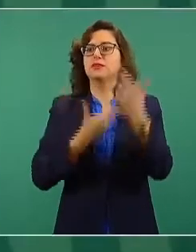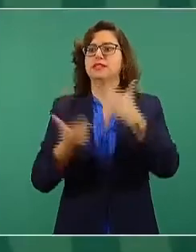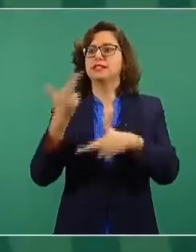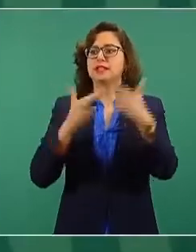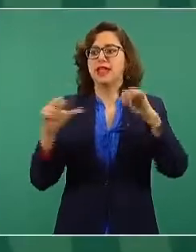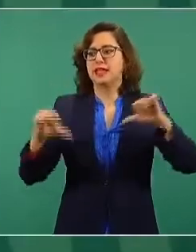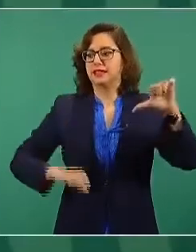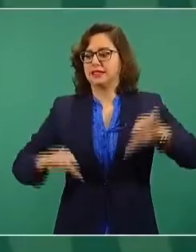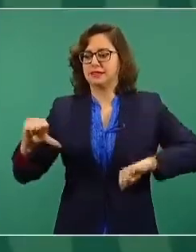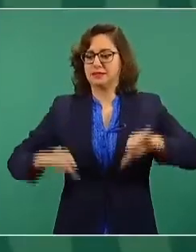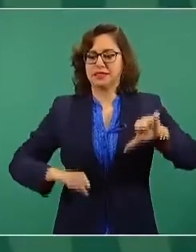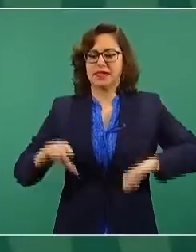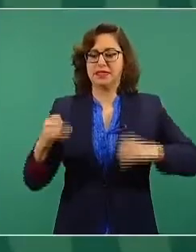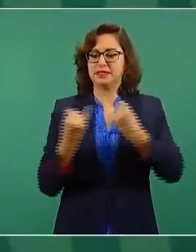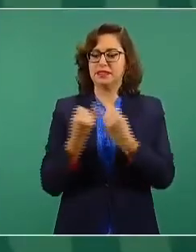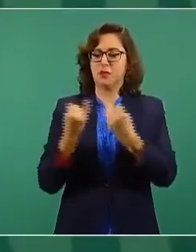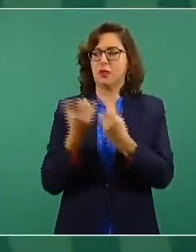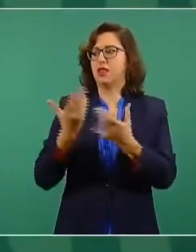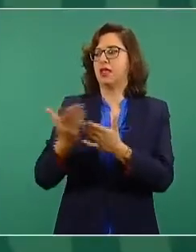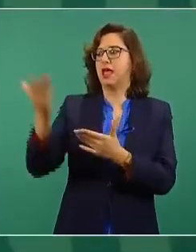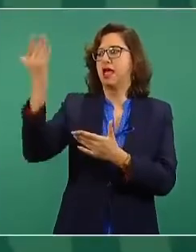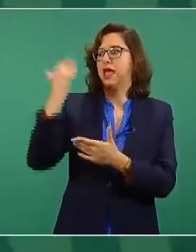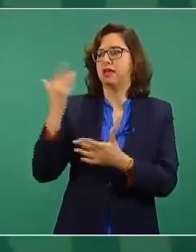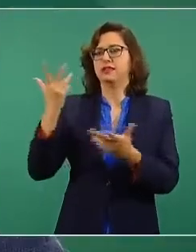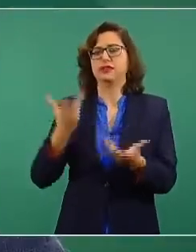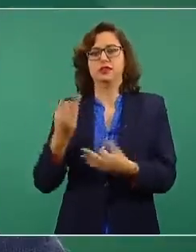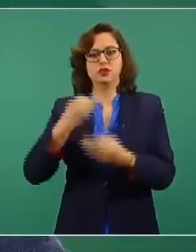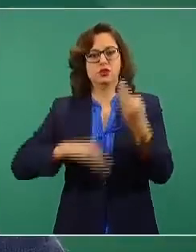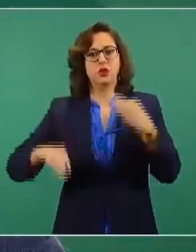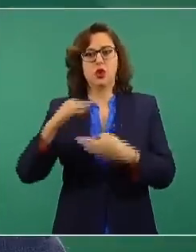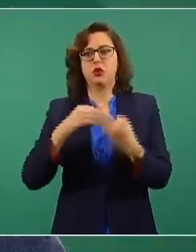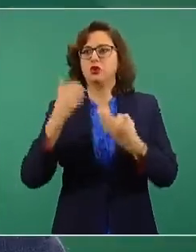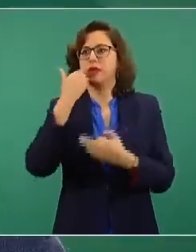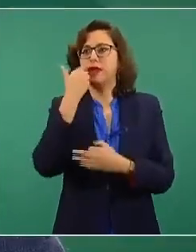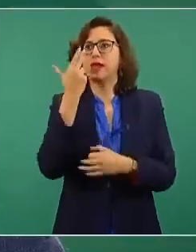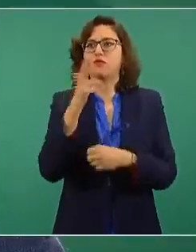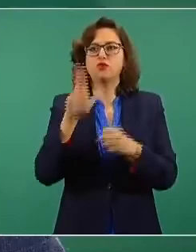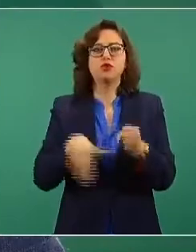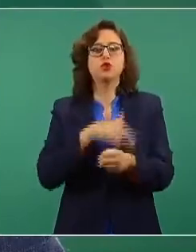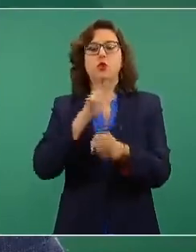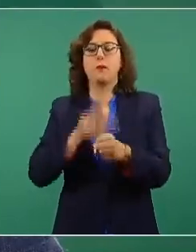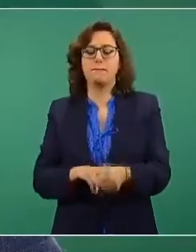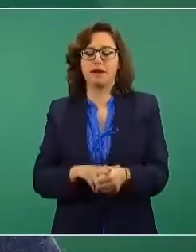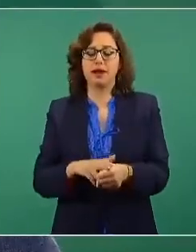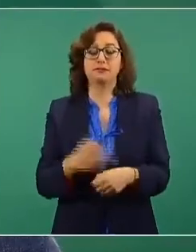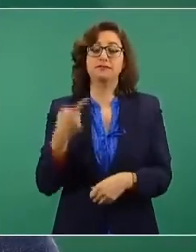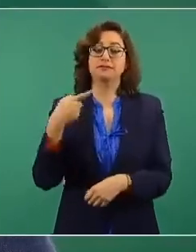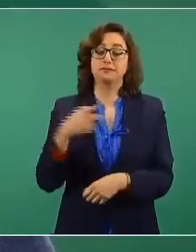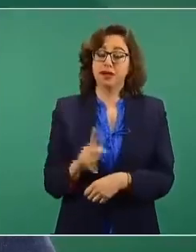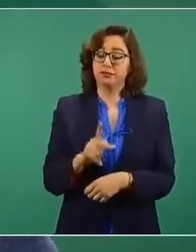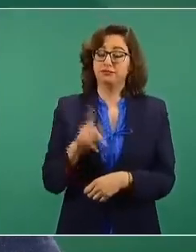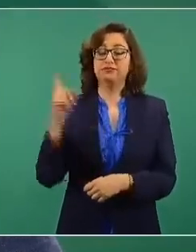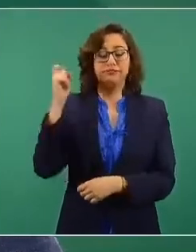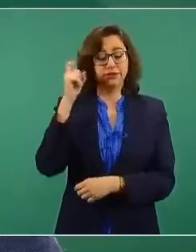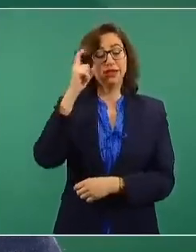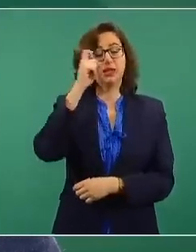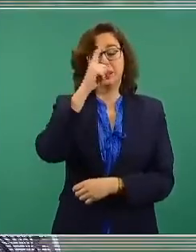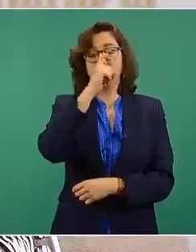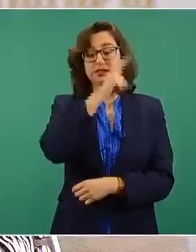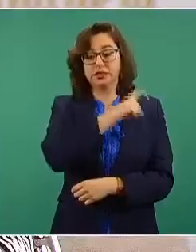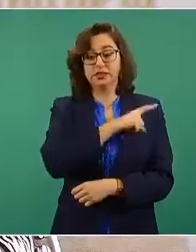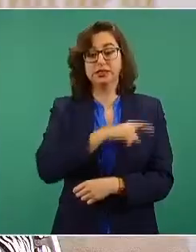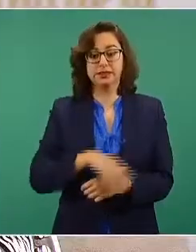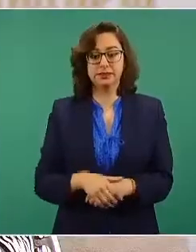pandemia también, he dicho, será tan desafiante como la propia pandemia. Y para ello, el